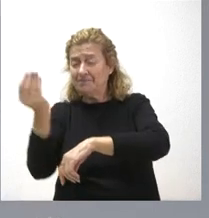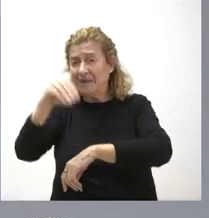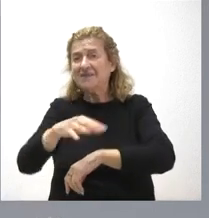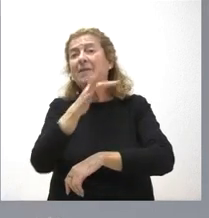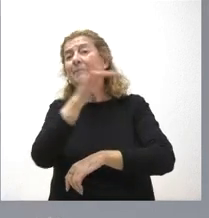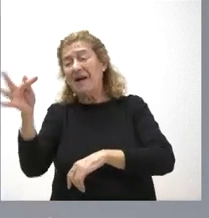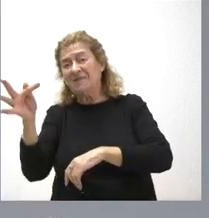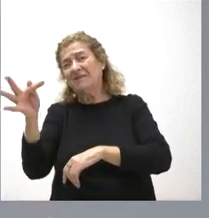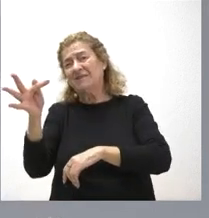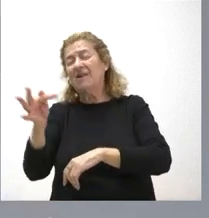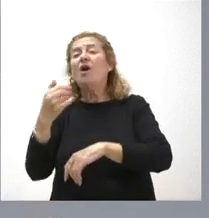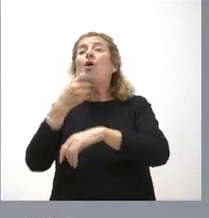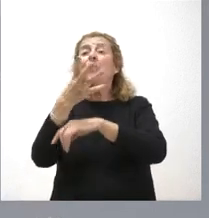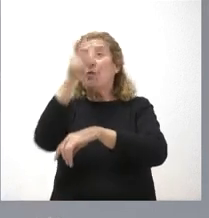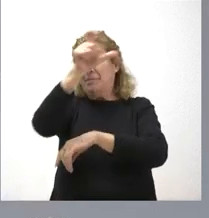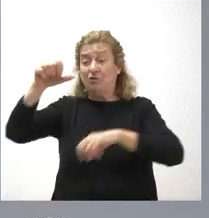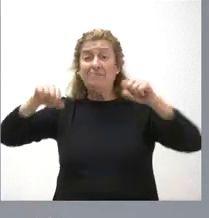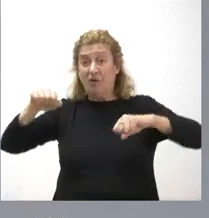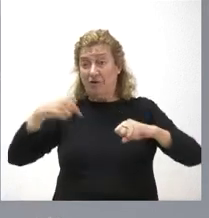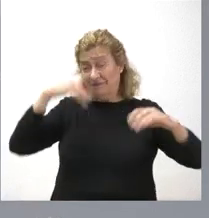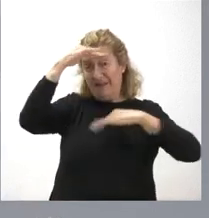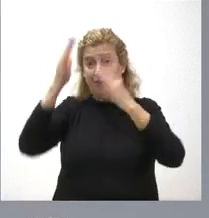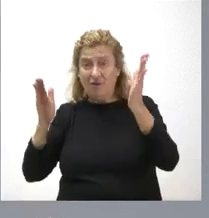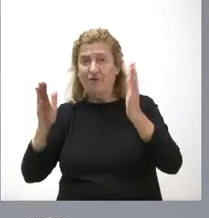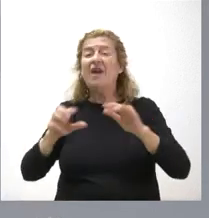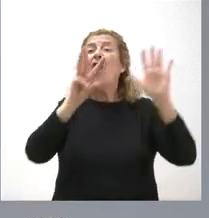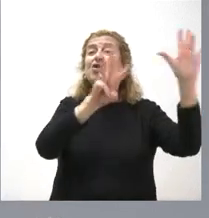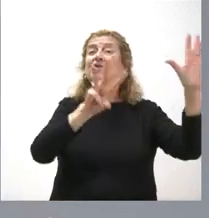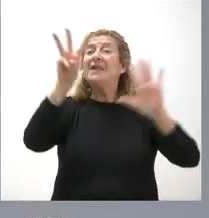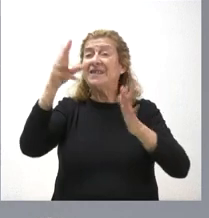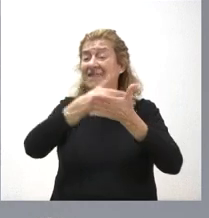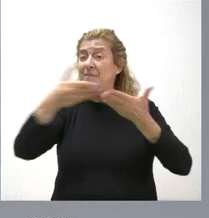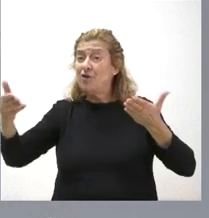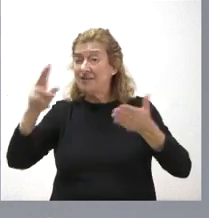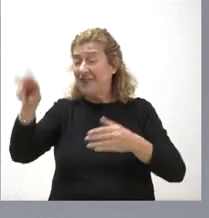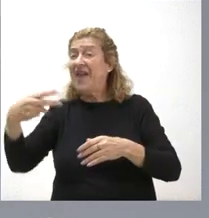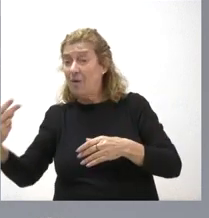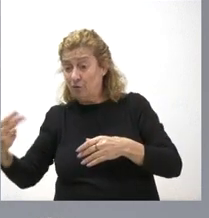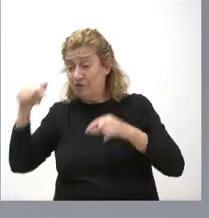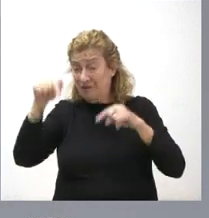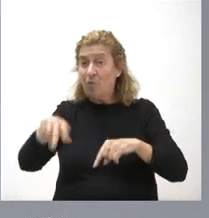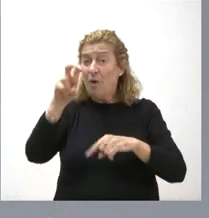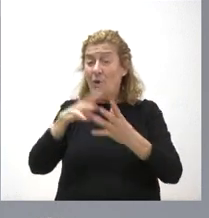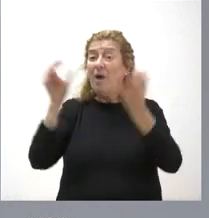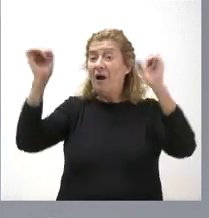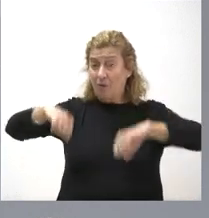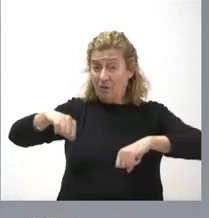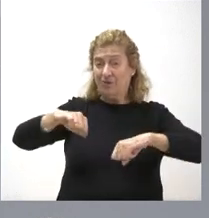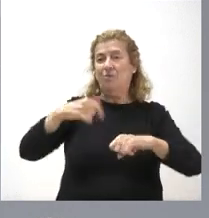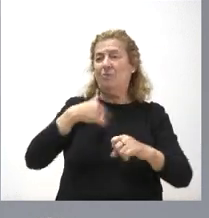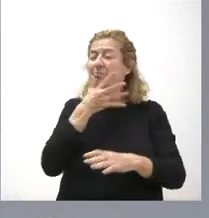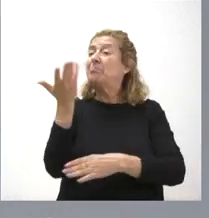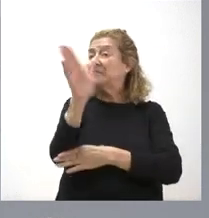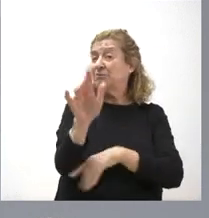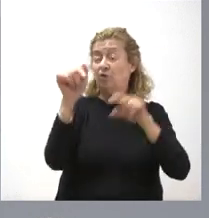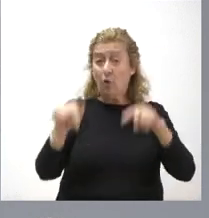de mayores atendidos de 83 millones de euros. Este nuevo acuerdo que presentamos hoy,